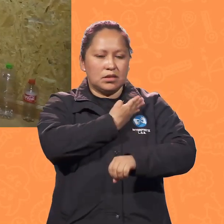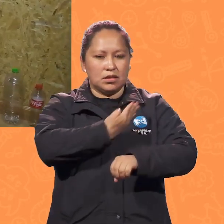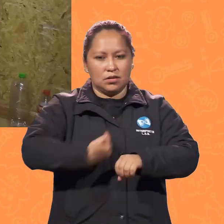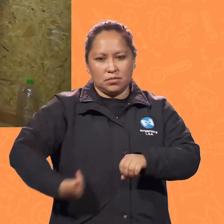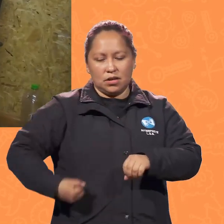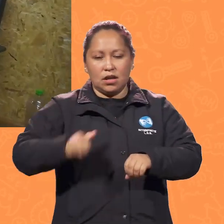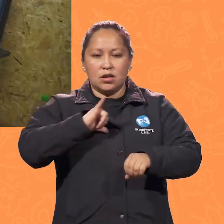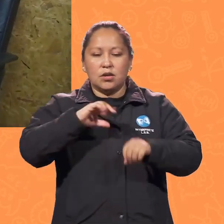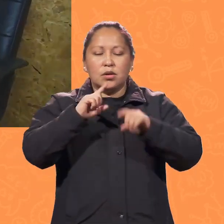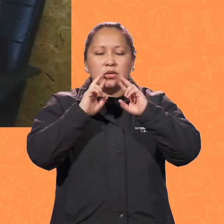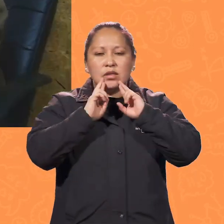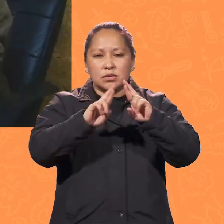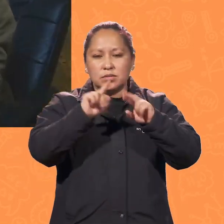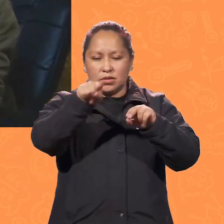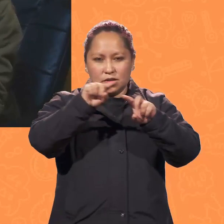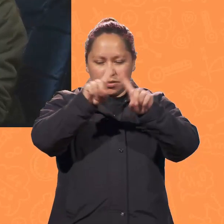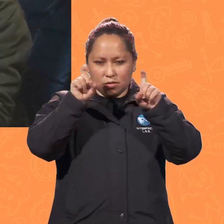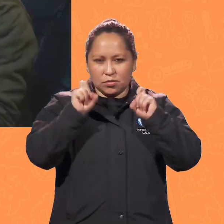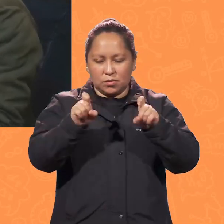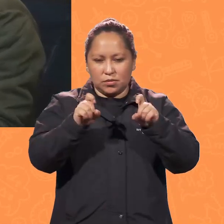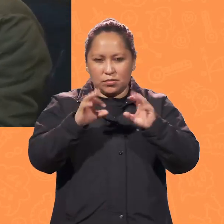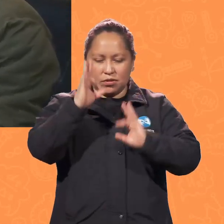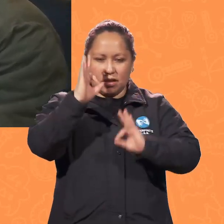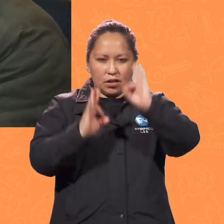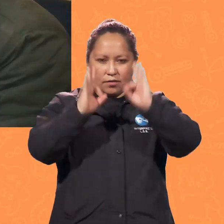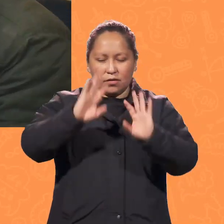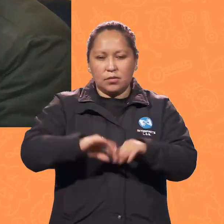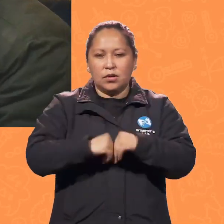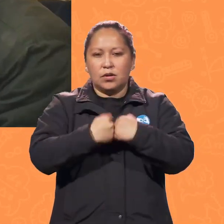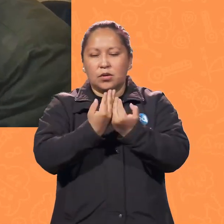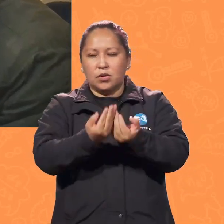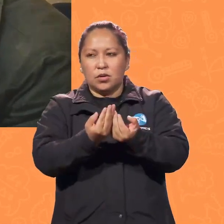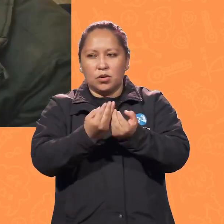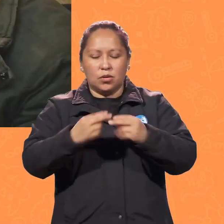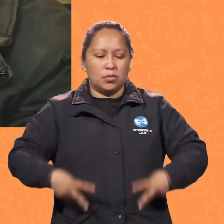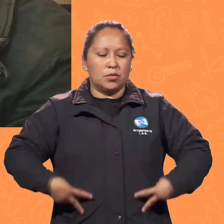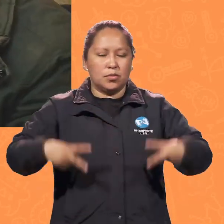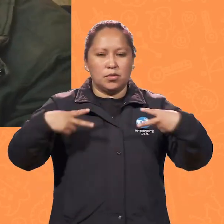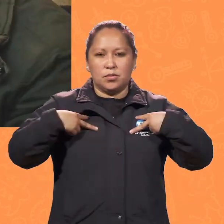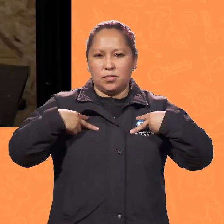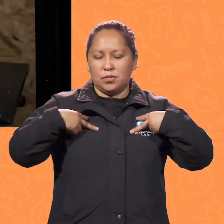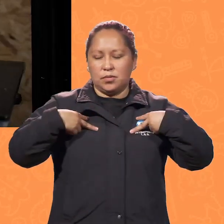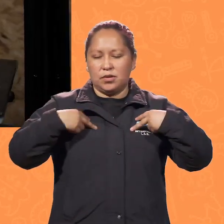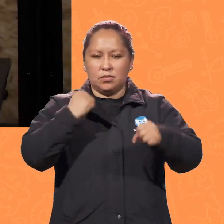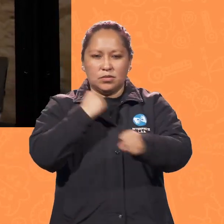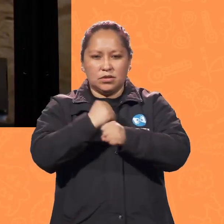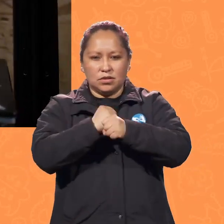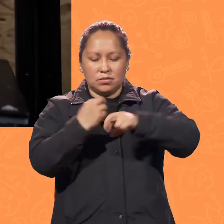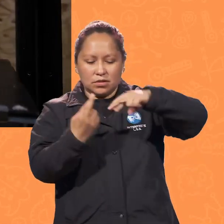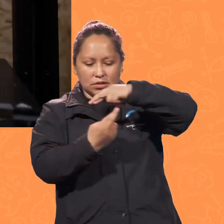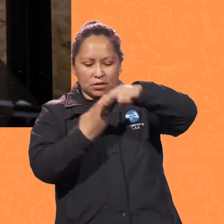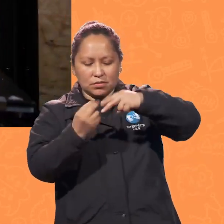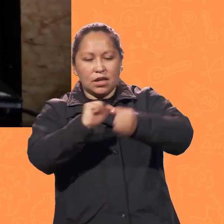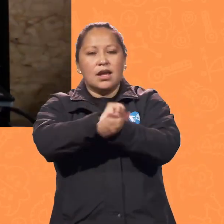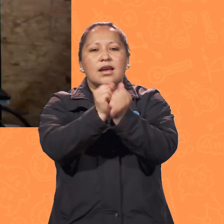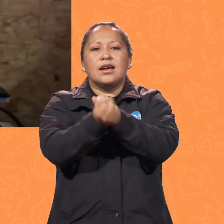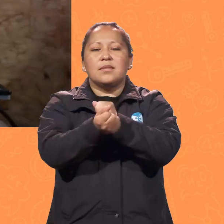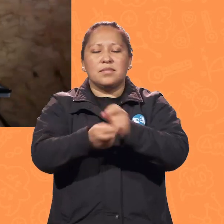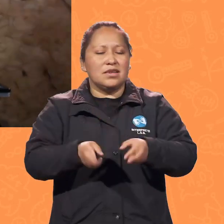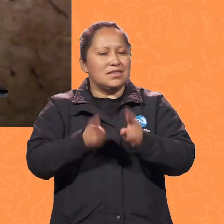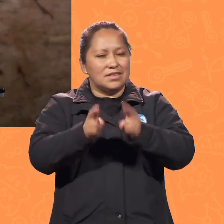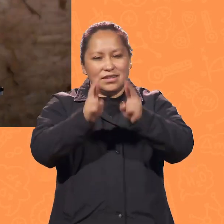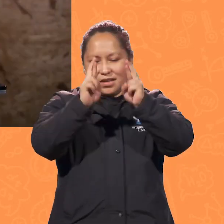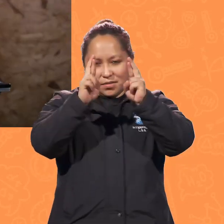Ahora, respondiendo a la pregunta, la forma en la que vivimos, estudiamos, trabajamos y nos relacionamos está cambiando de manera veloz,